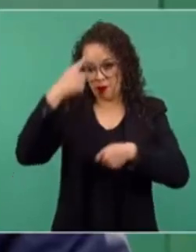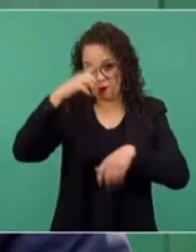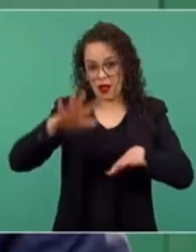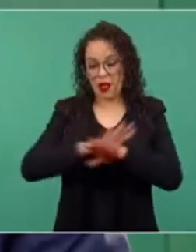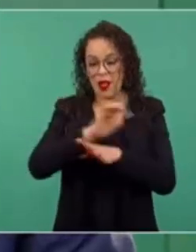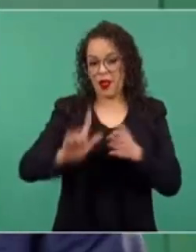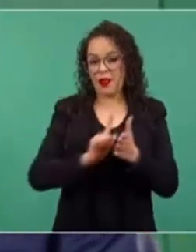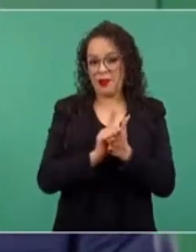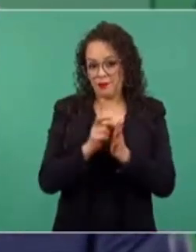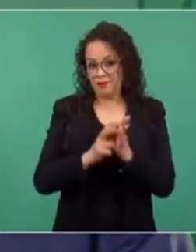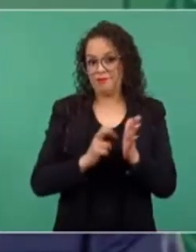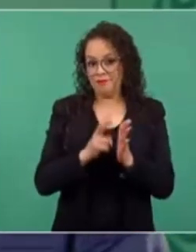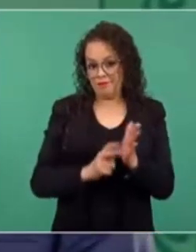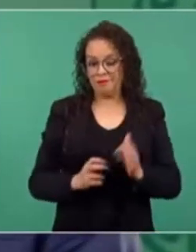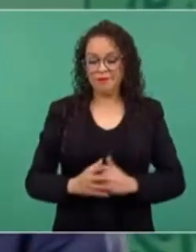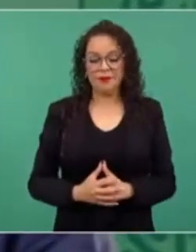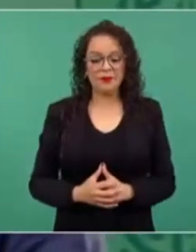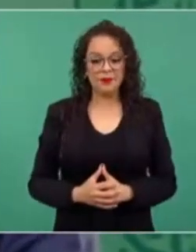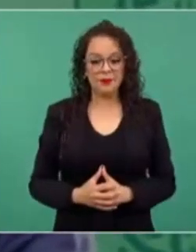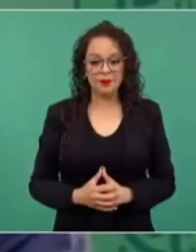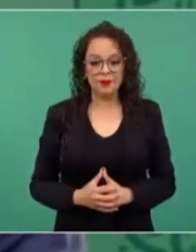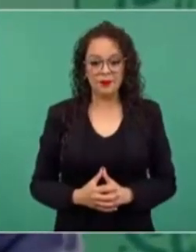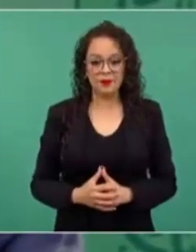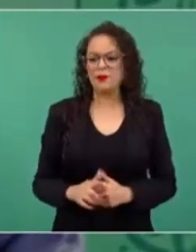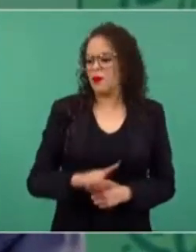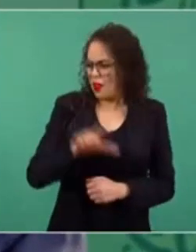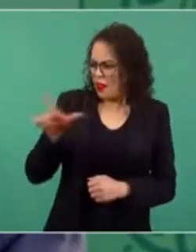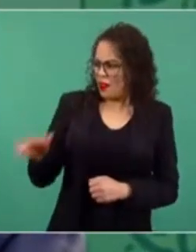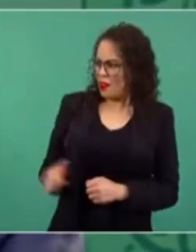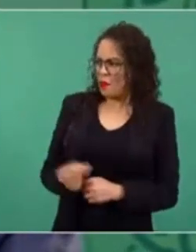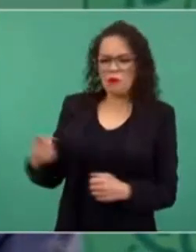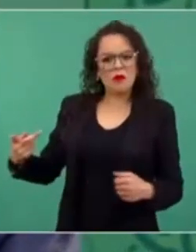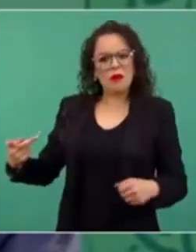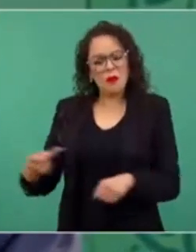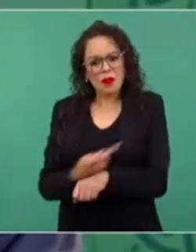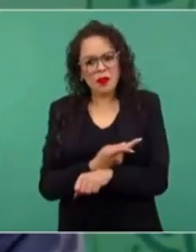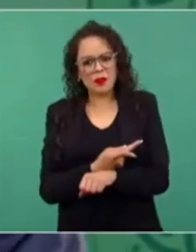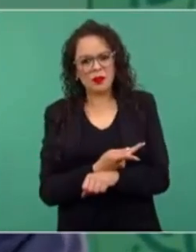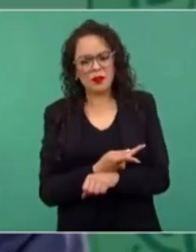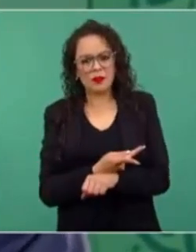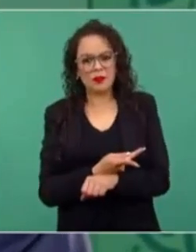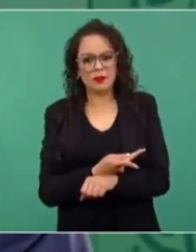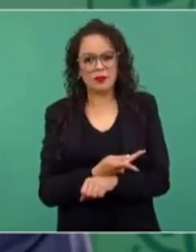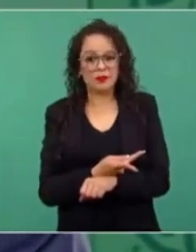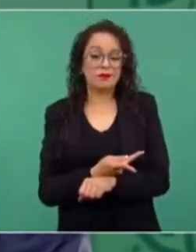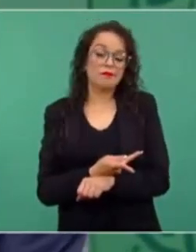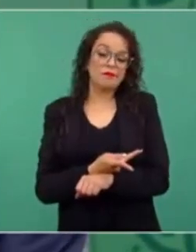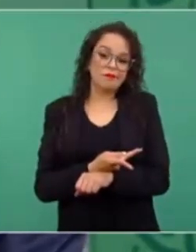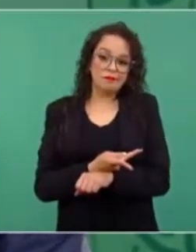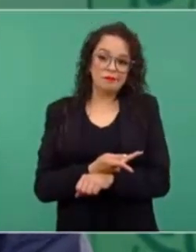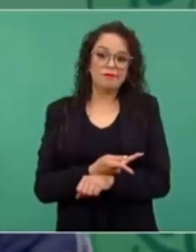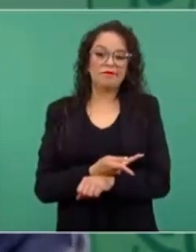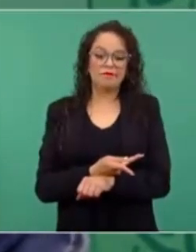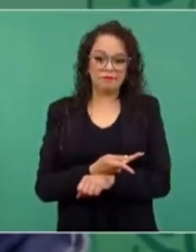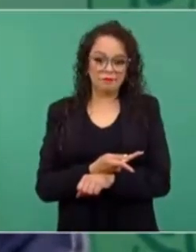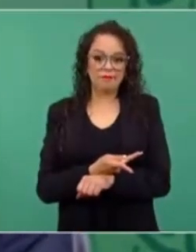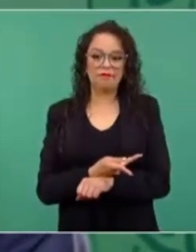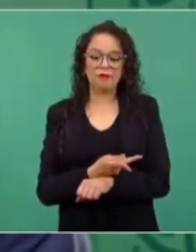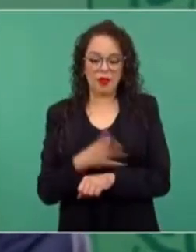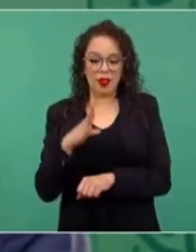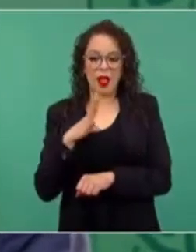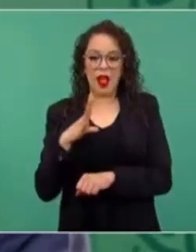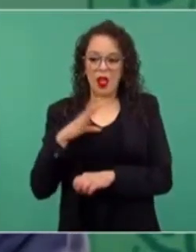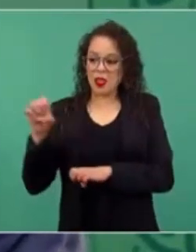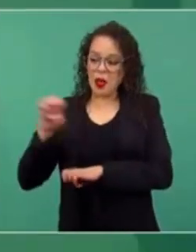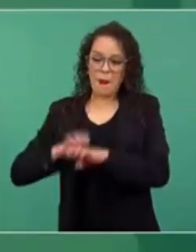¿Qué sucedió? ¿Qué sucedió? Pues se benefició a empresas,